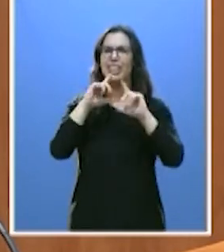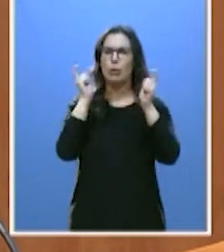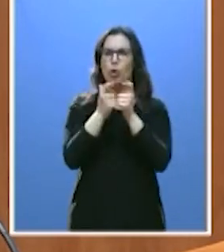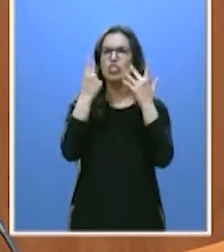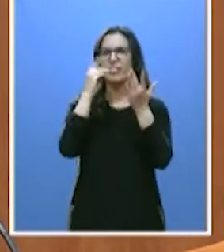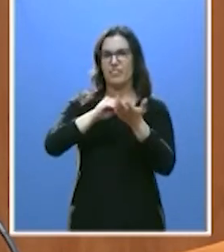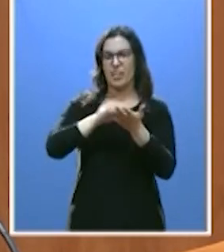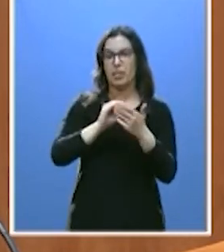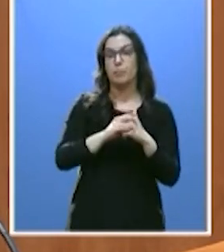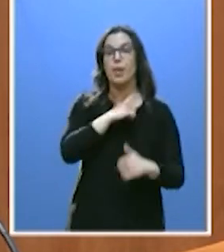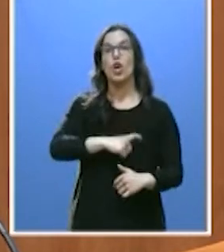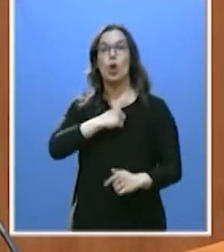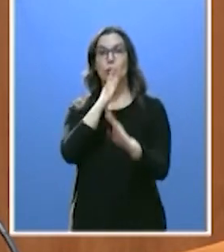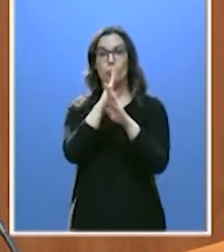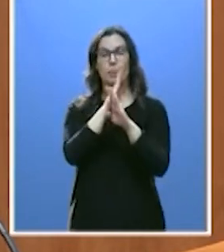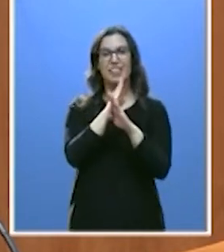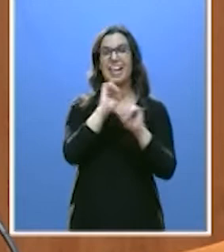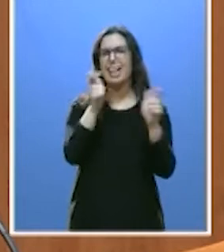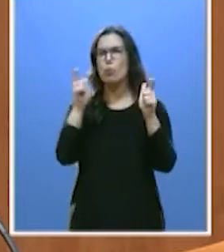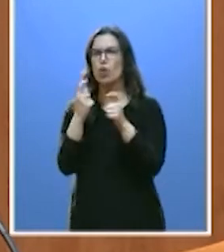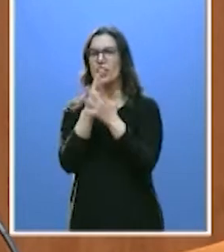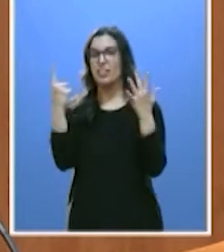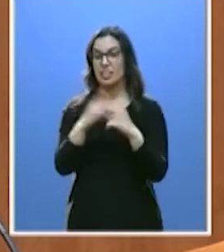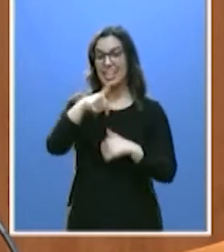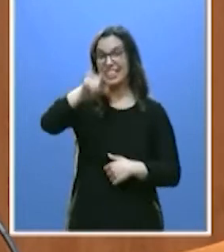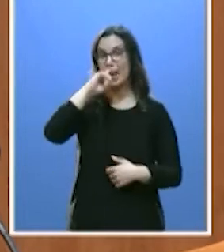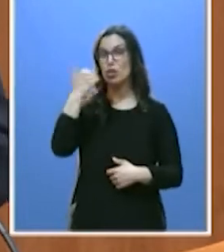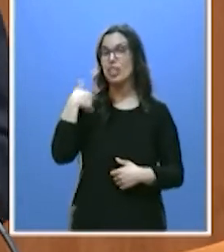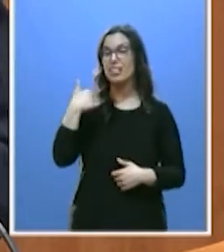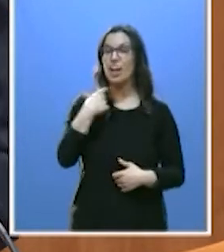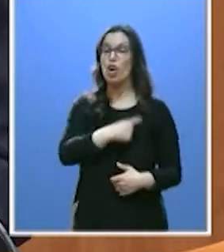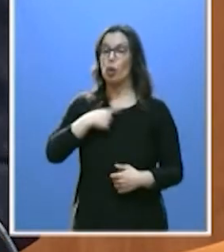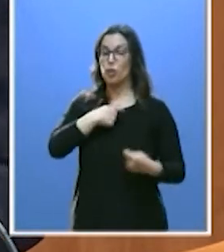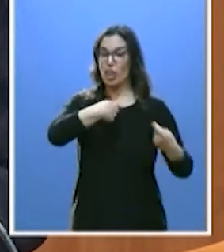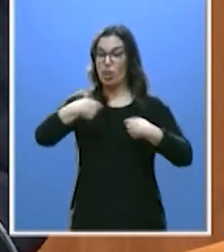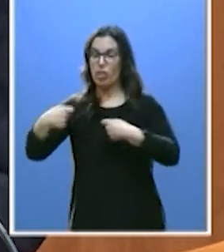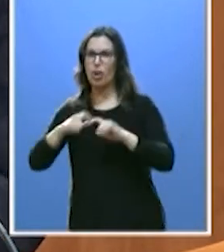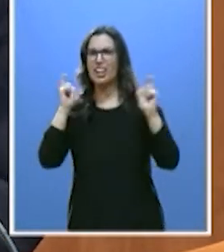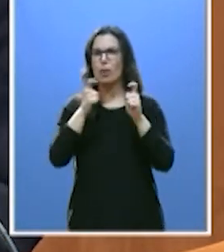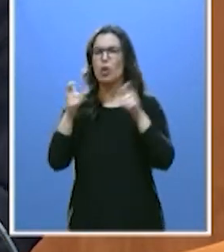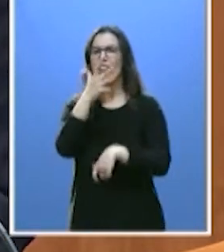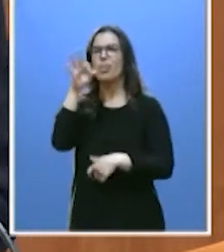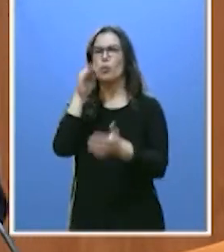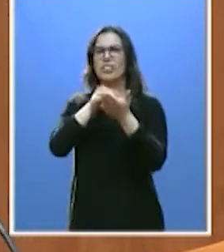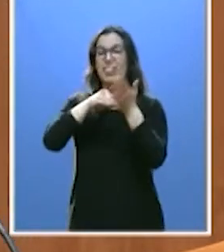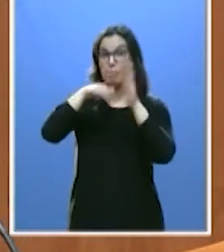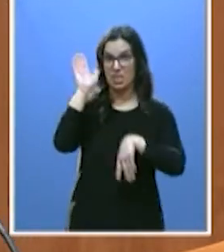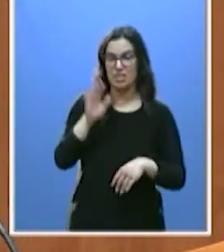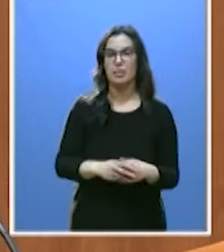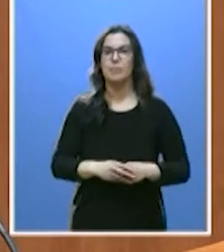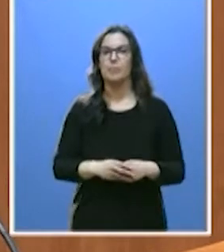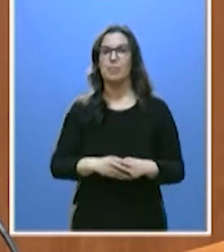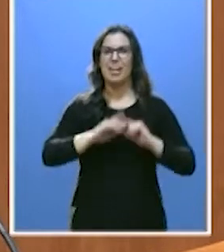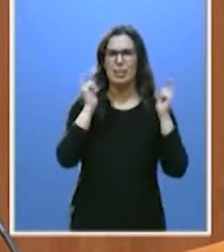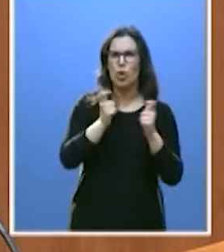La comisión permanente en 16. Y en lo que vamos de 2021 las comisiones negociadoras se han reunido ya más de 50 veces. Más